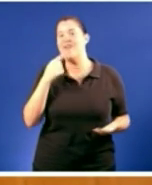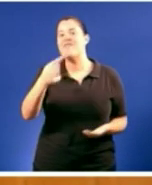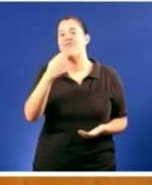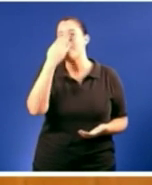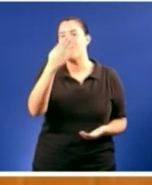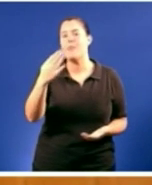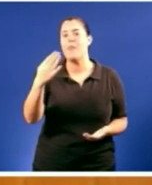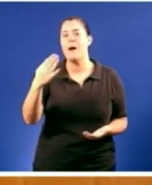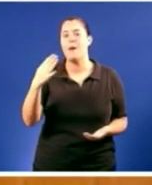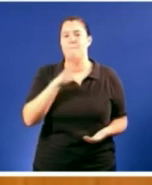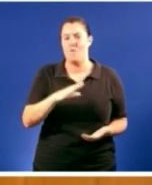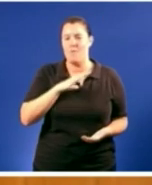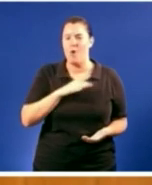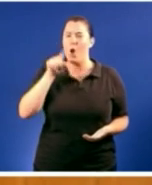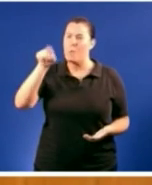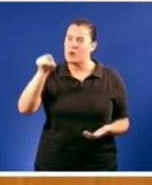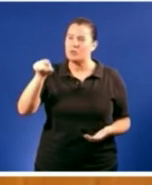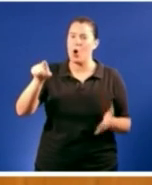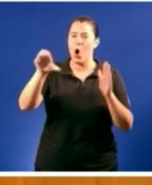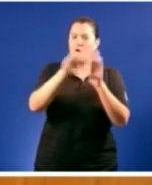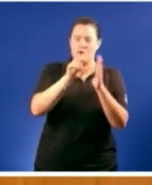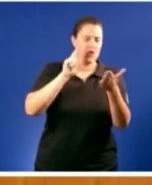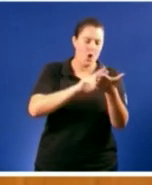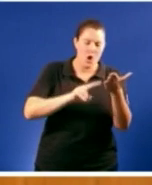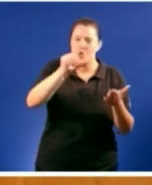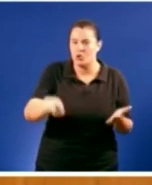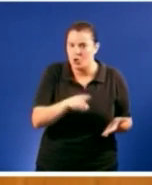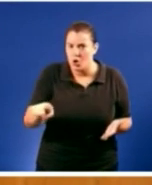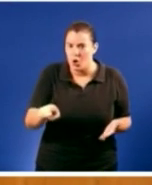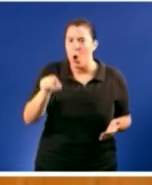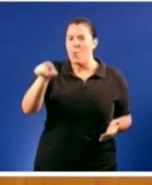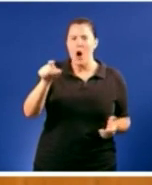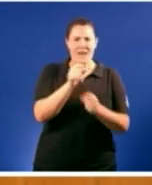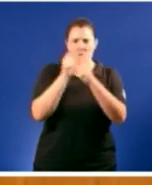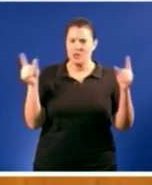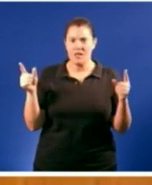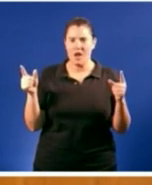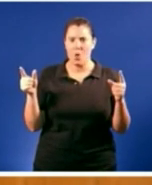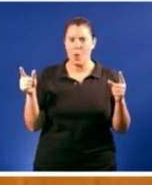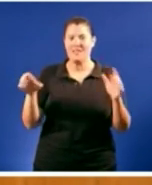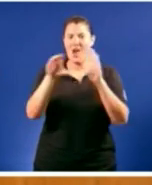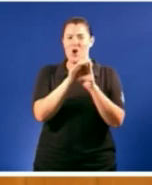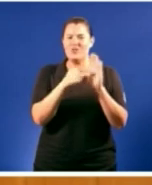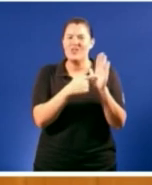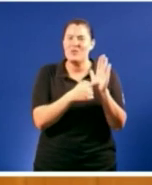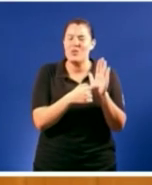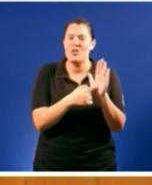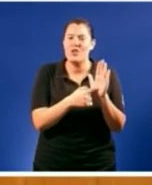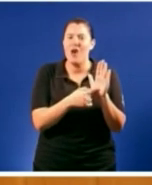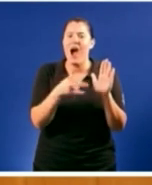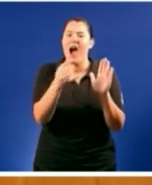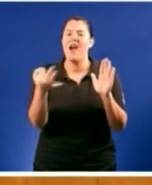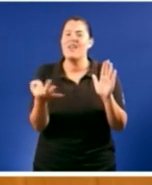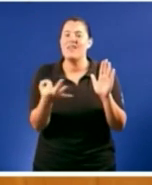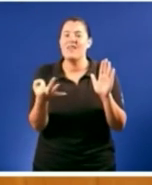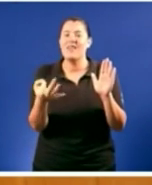Constitución. Vostede ainda non se enterou de que o único que queda da Constitución é iso de que